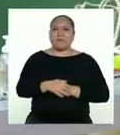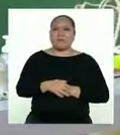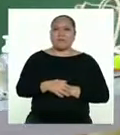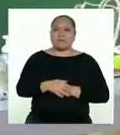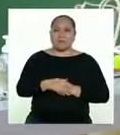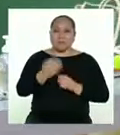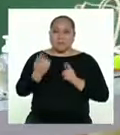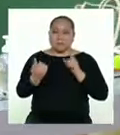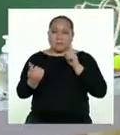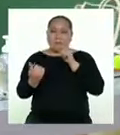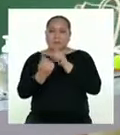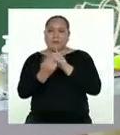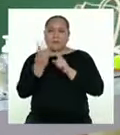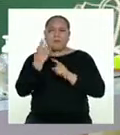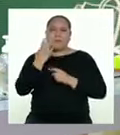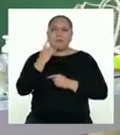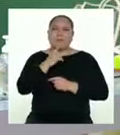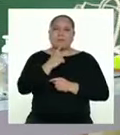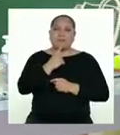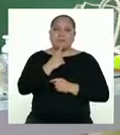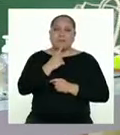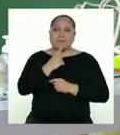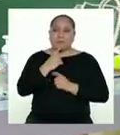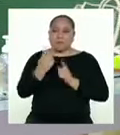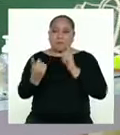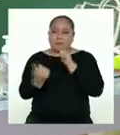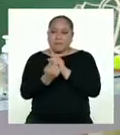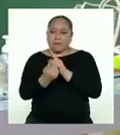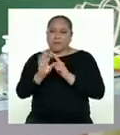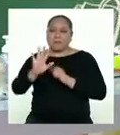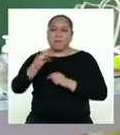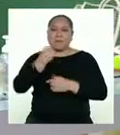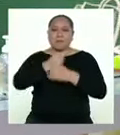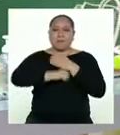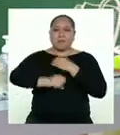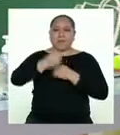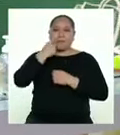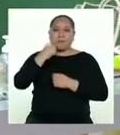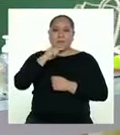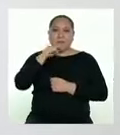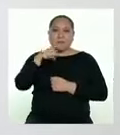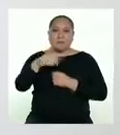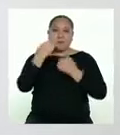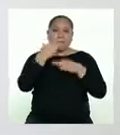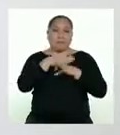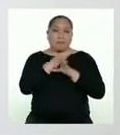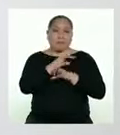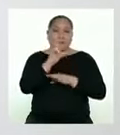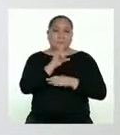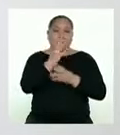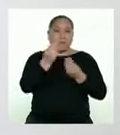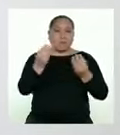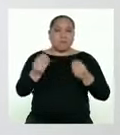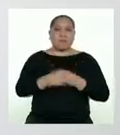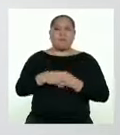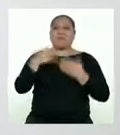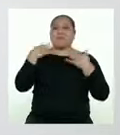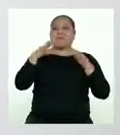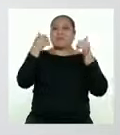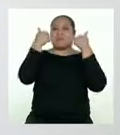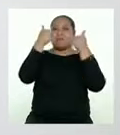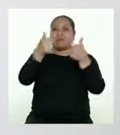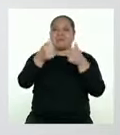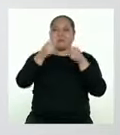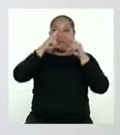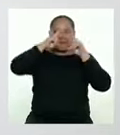¿Para acercar a las mamás y papás a sus hijas e hijos a través de este formato que usan tanto? Creo que ya hemos hecho una buena